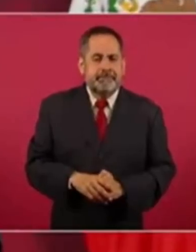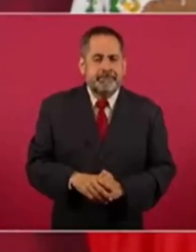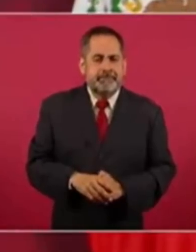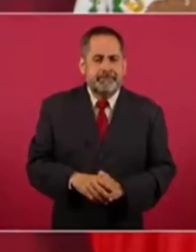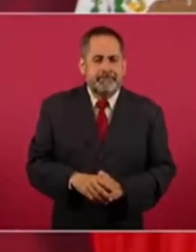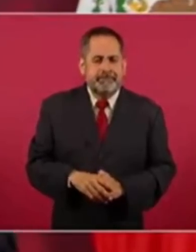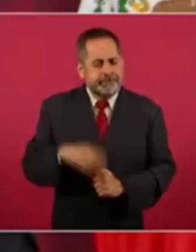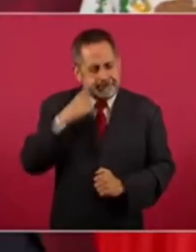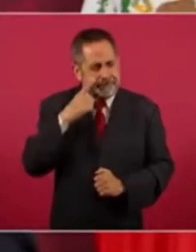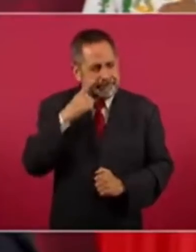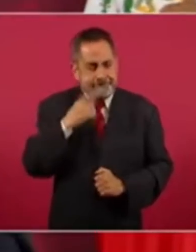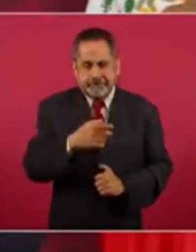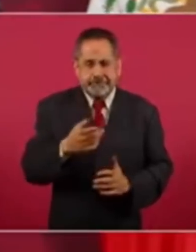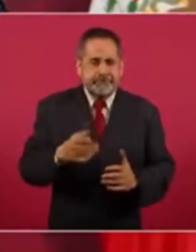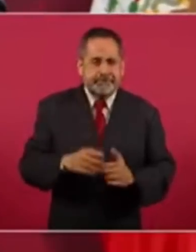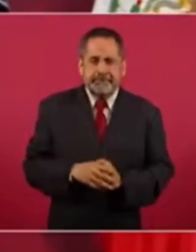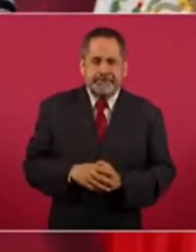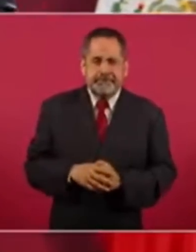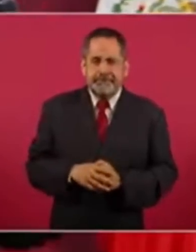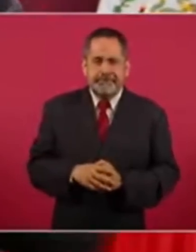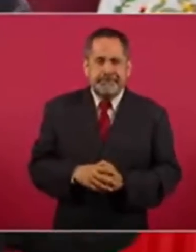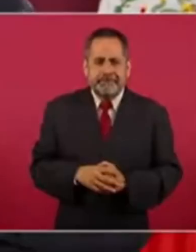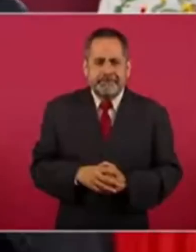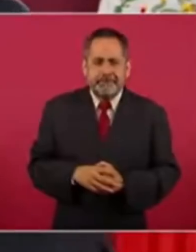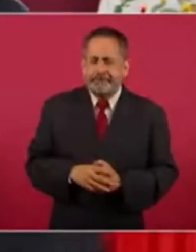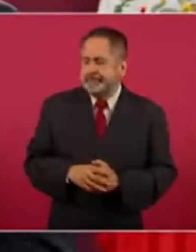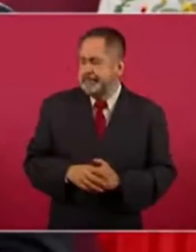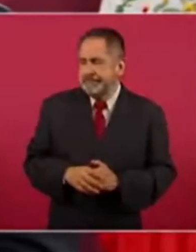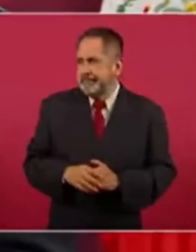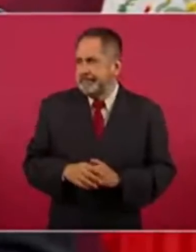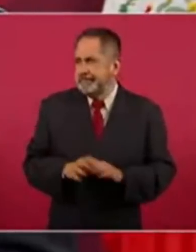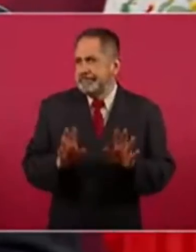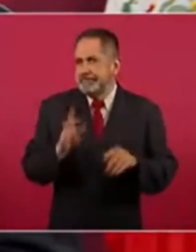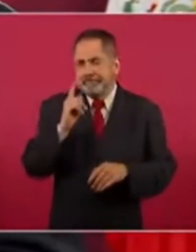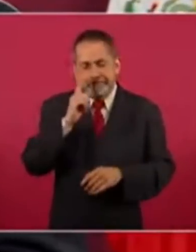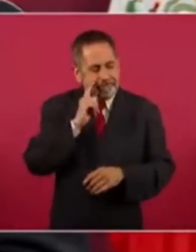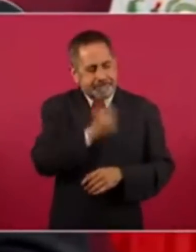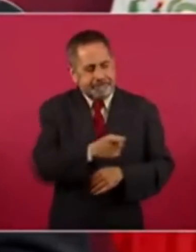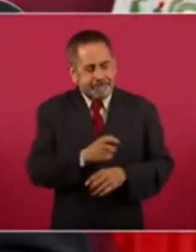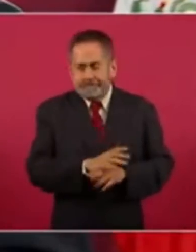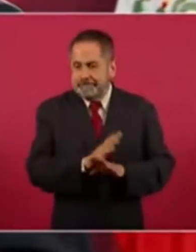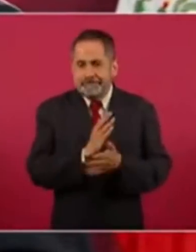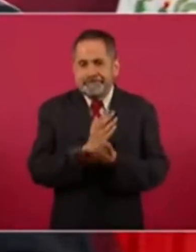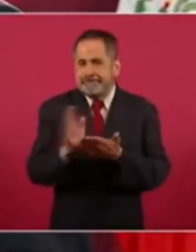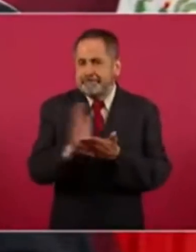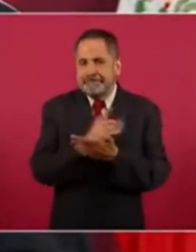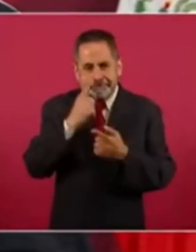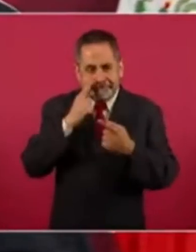Fíjense, independientemente de si